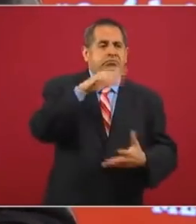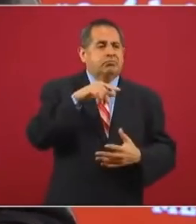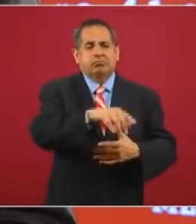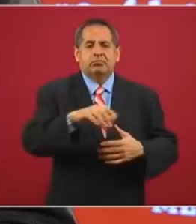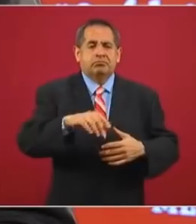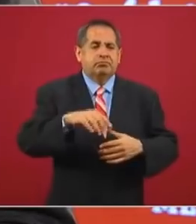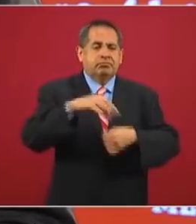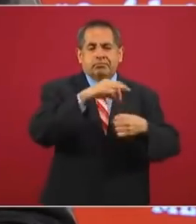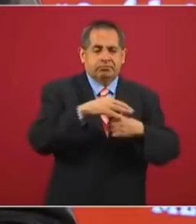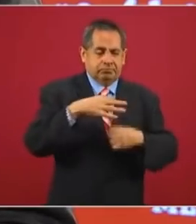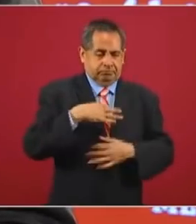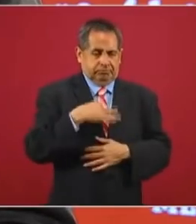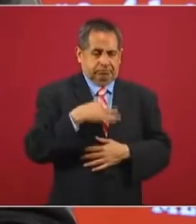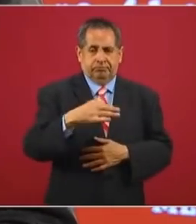Congreso.